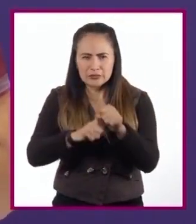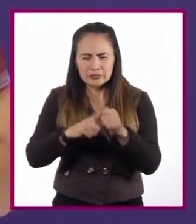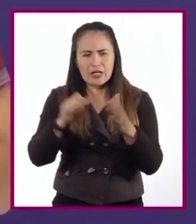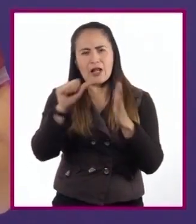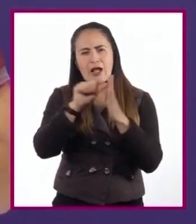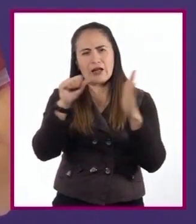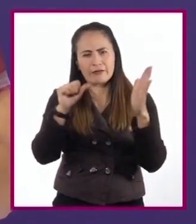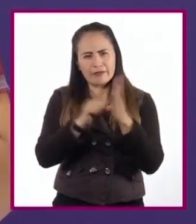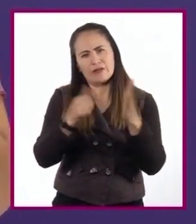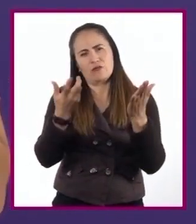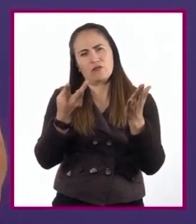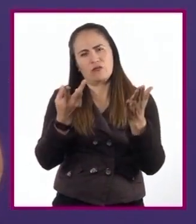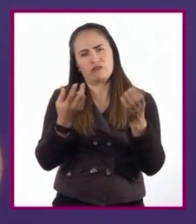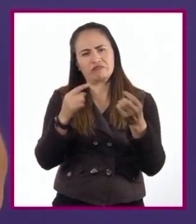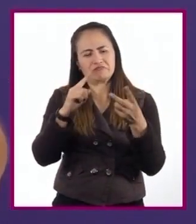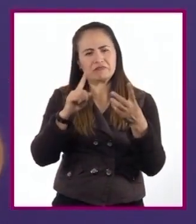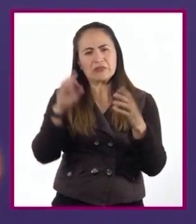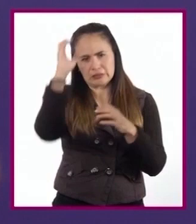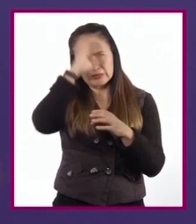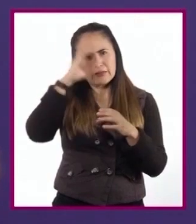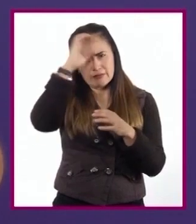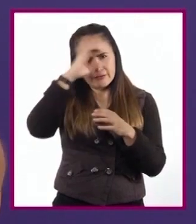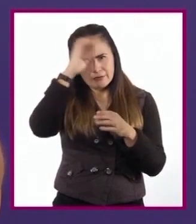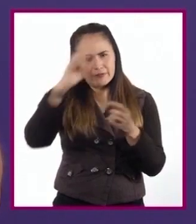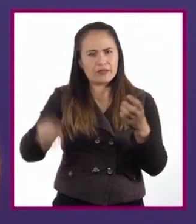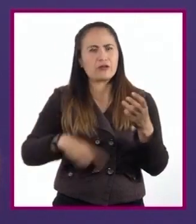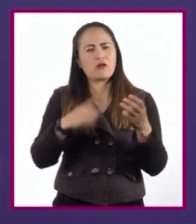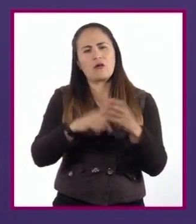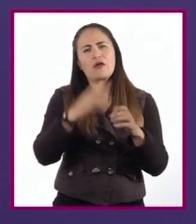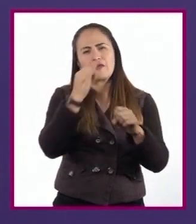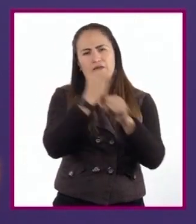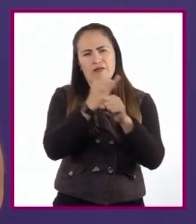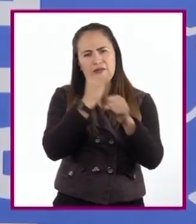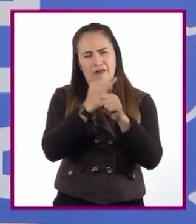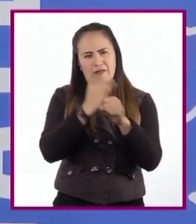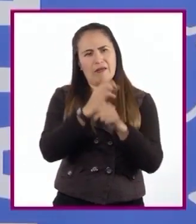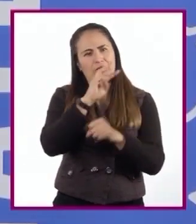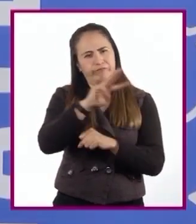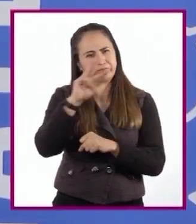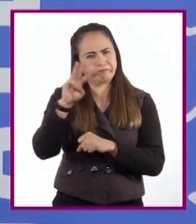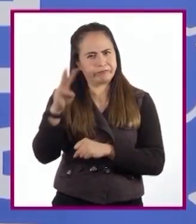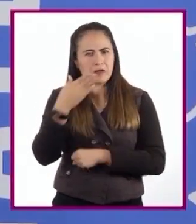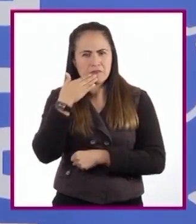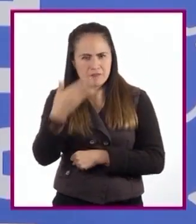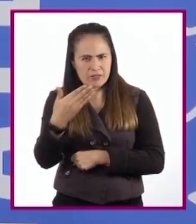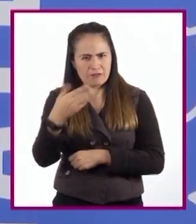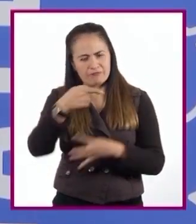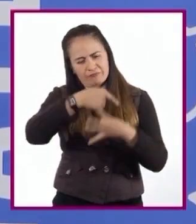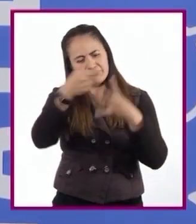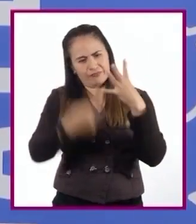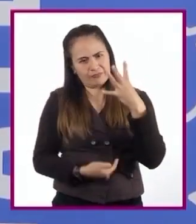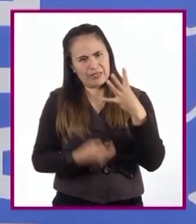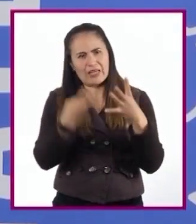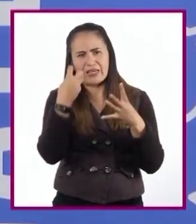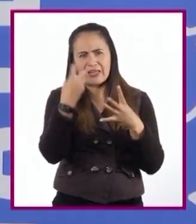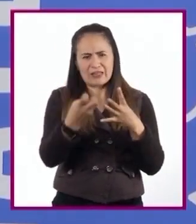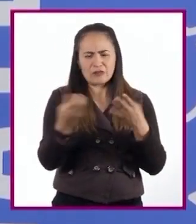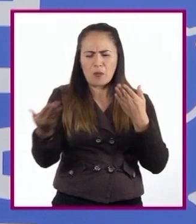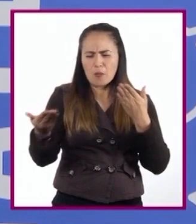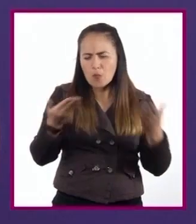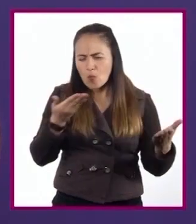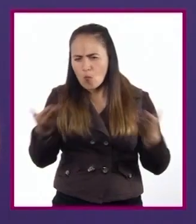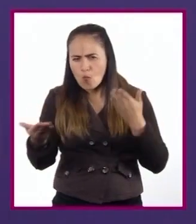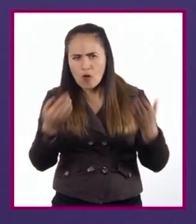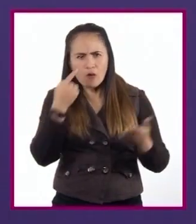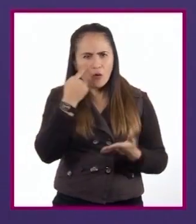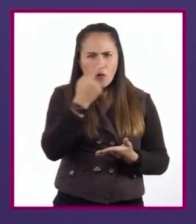artículos de divulgación, científica, páginas oficiales de Internet, etc. Esto se hace para comparar diferentes